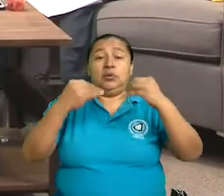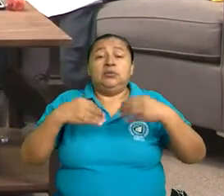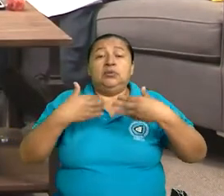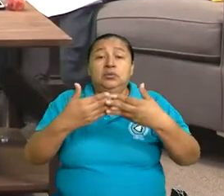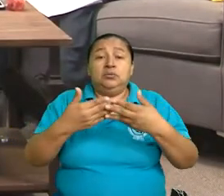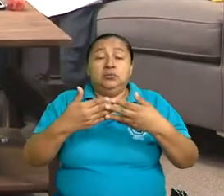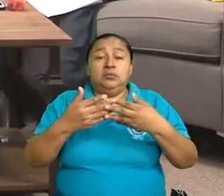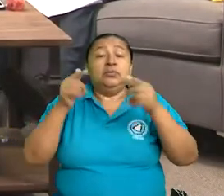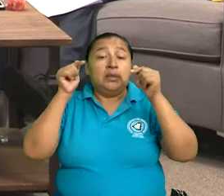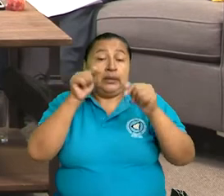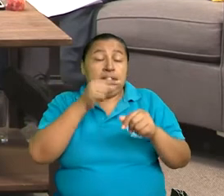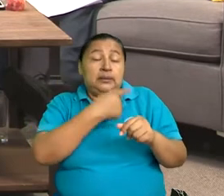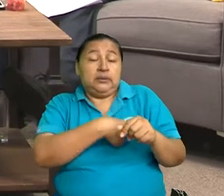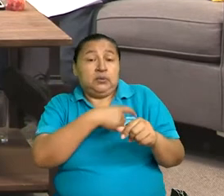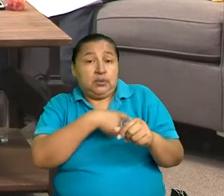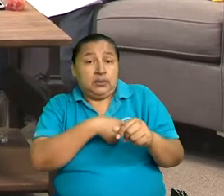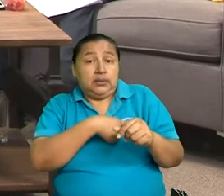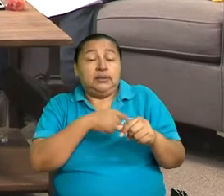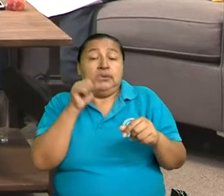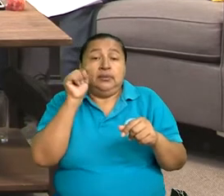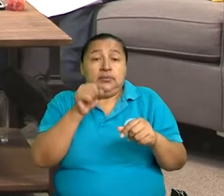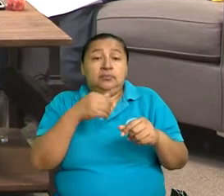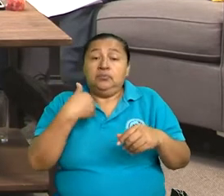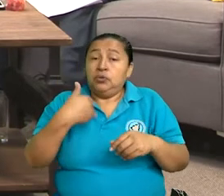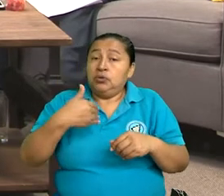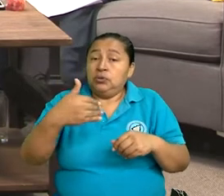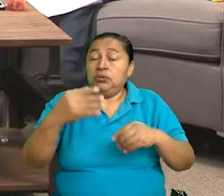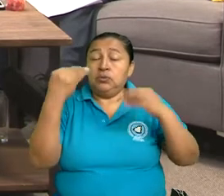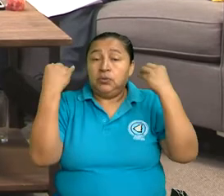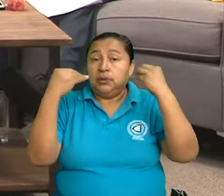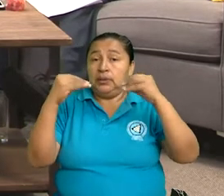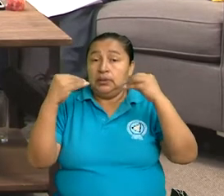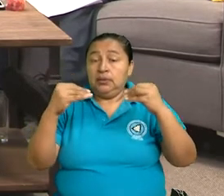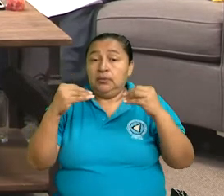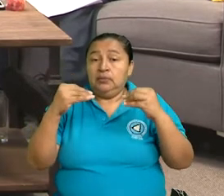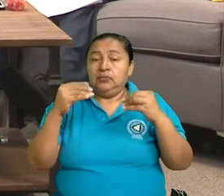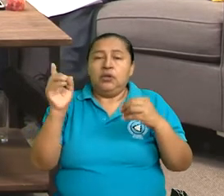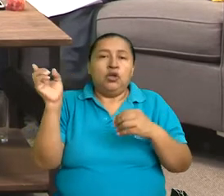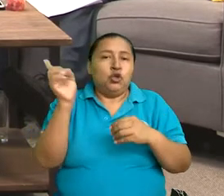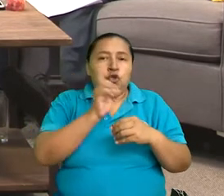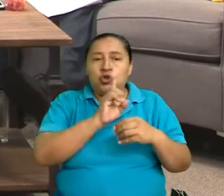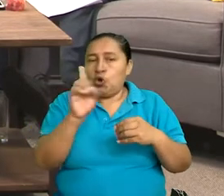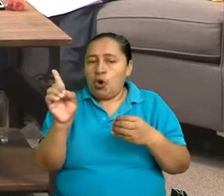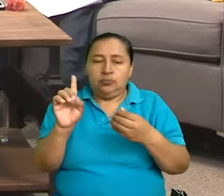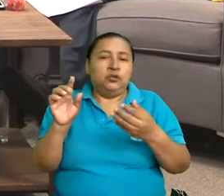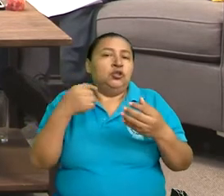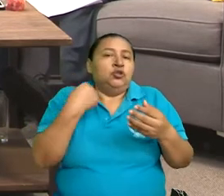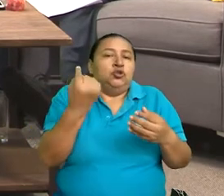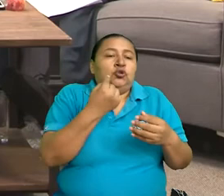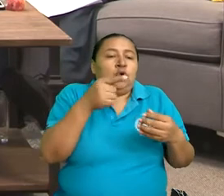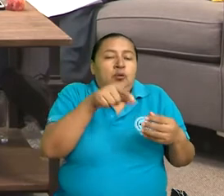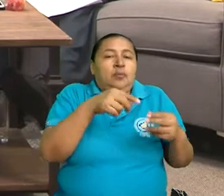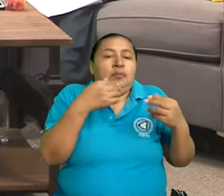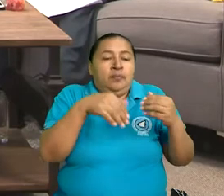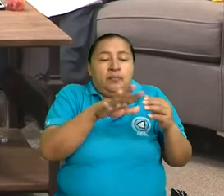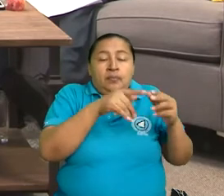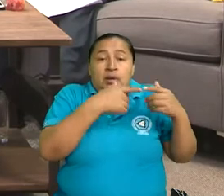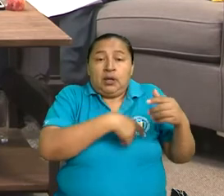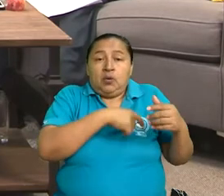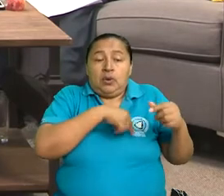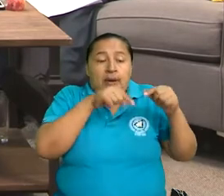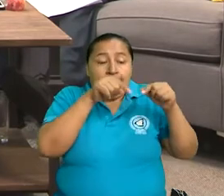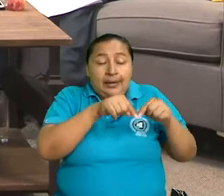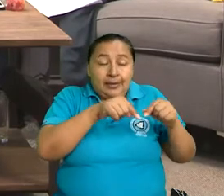la escuela, en donde los procesos educativos no se circunscriben a los espacios físicos